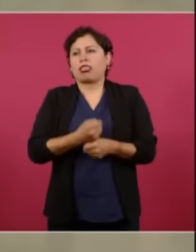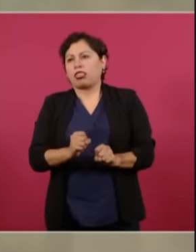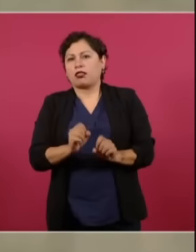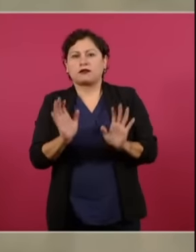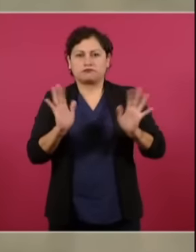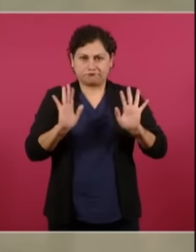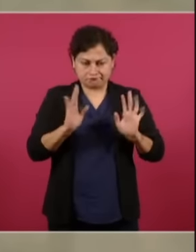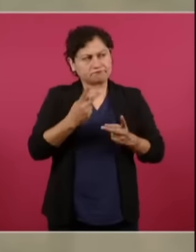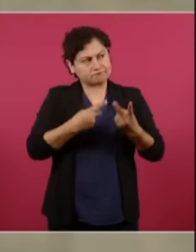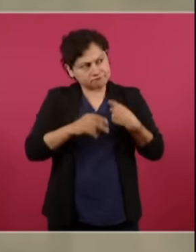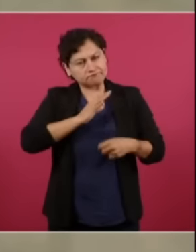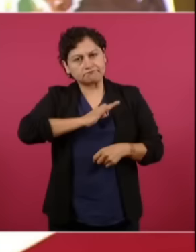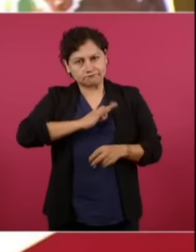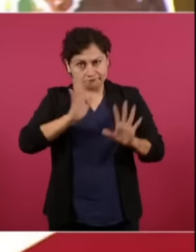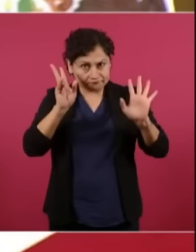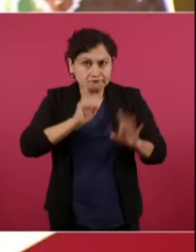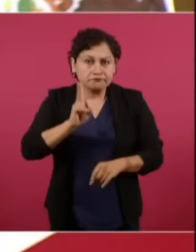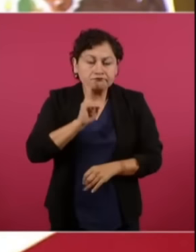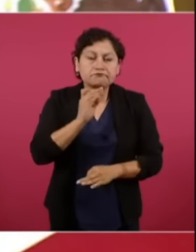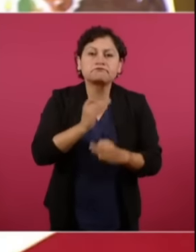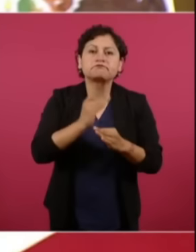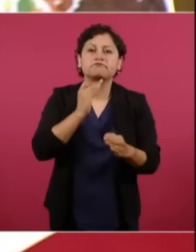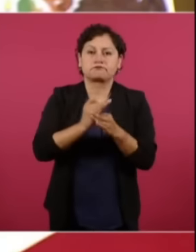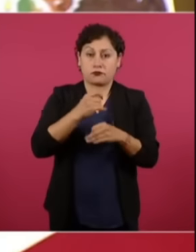a ver ustedes